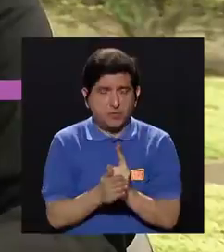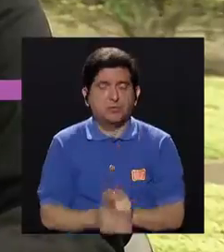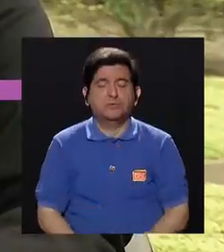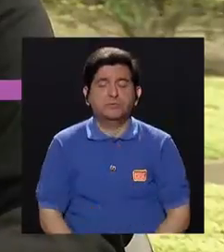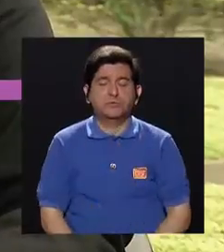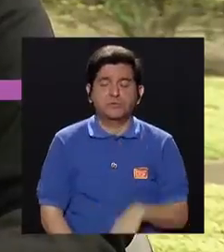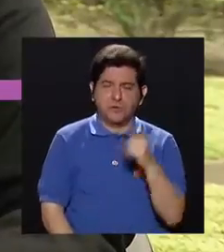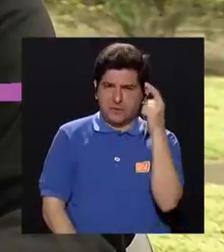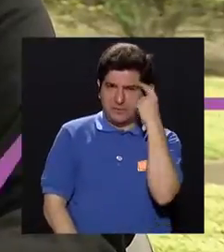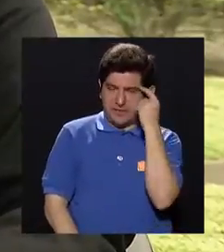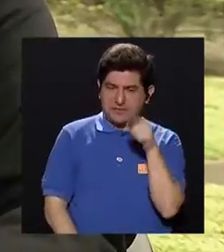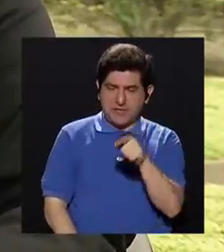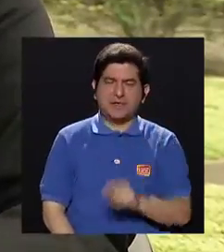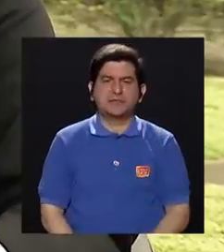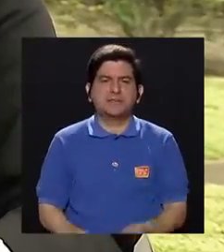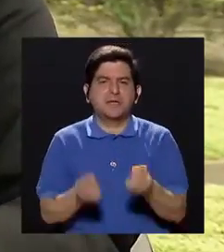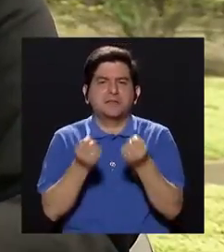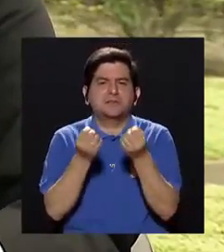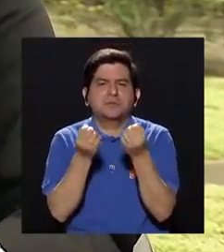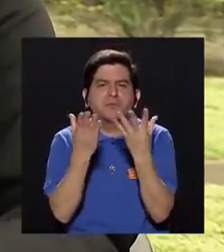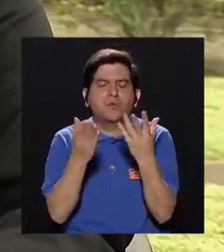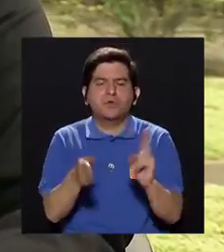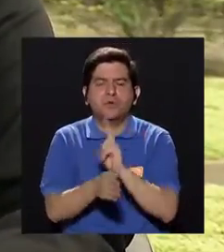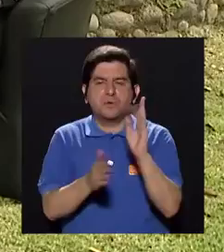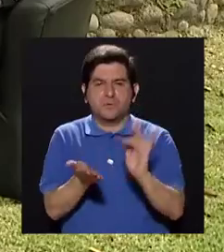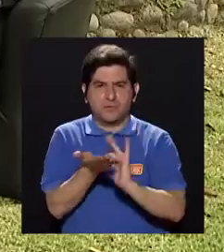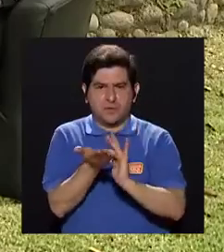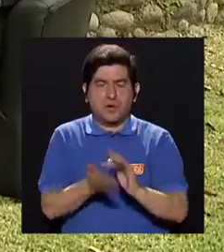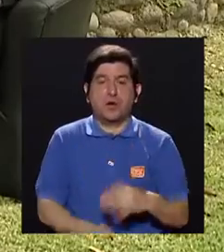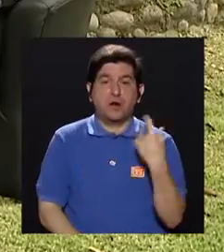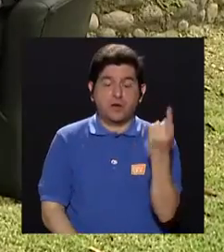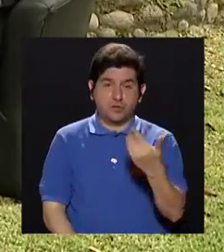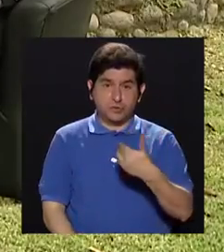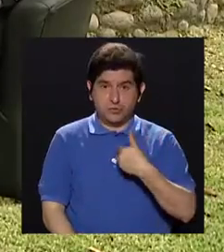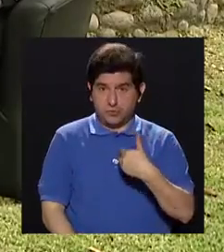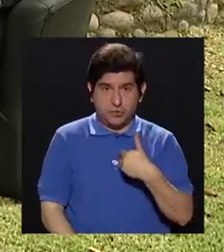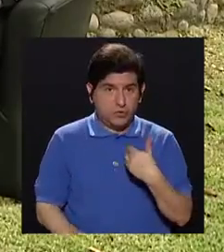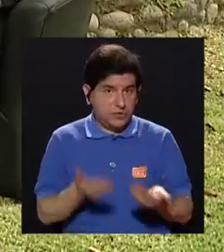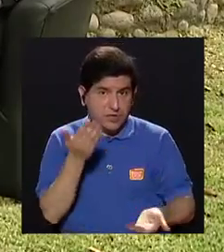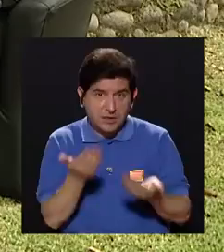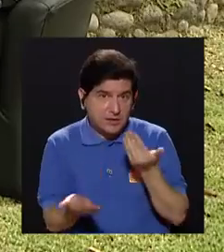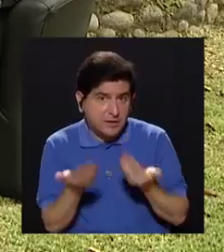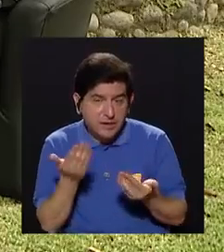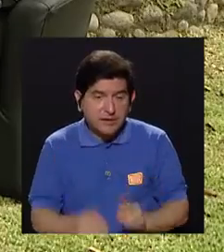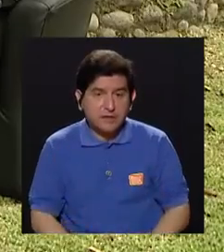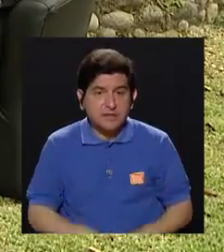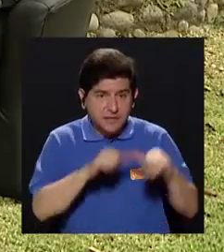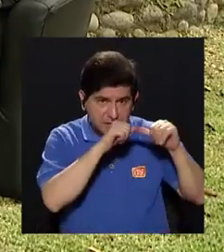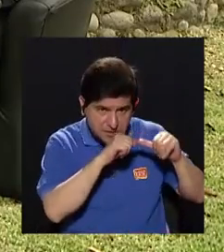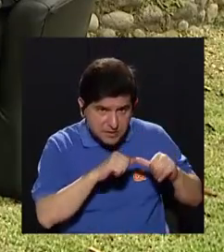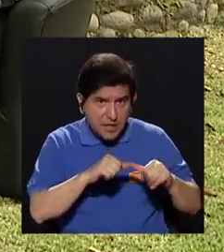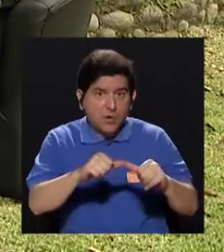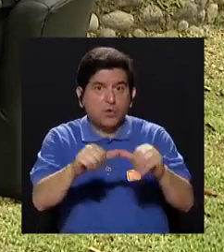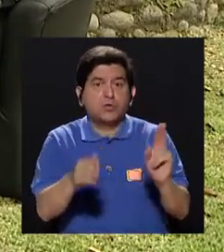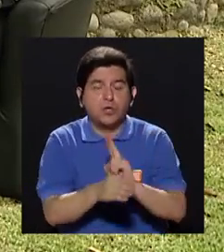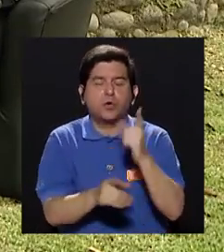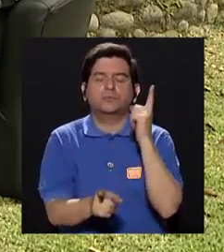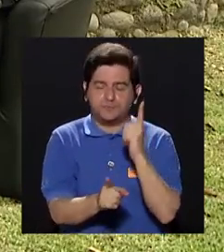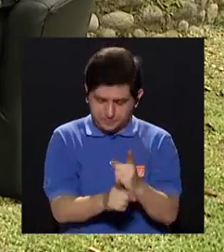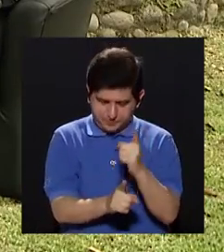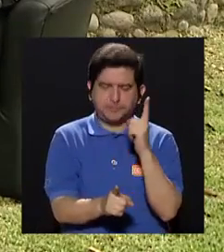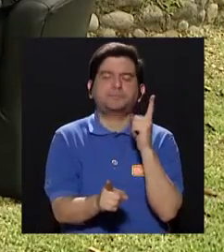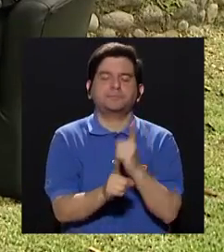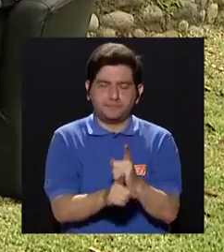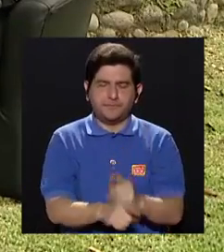que está utilizando para considerar si está polimedicado, ¿no? Se consideran solo los que tienen como continuo.